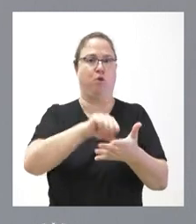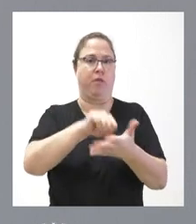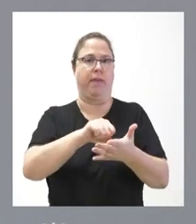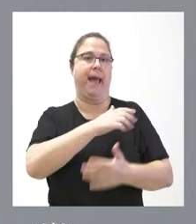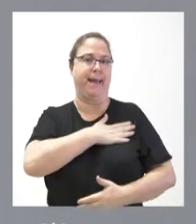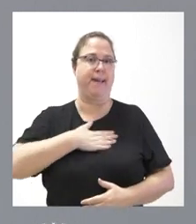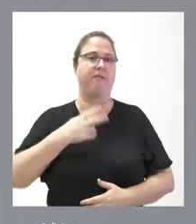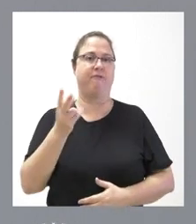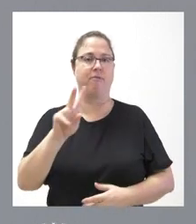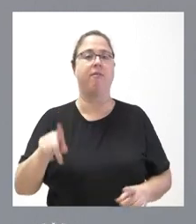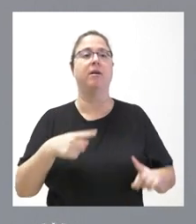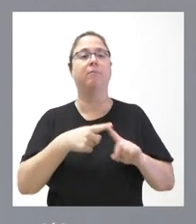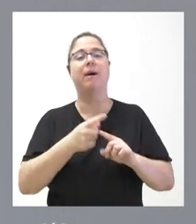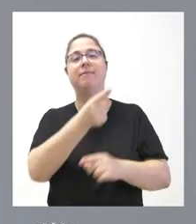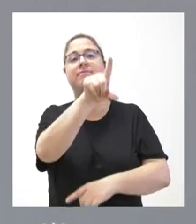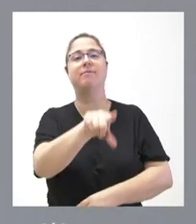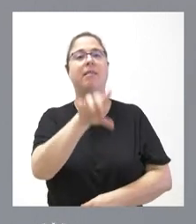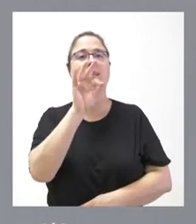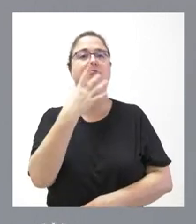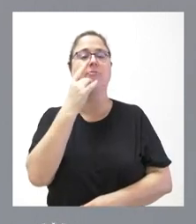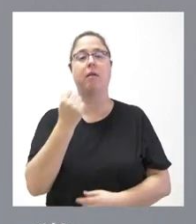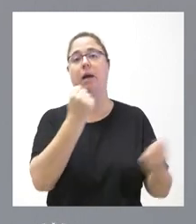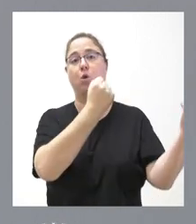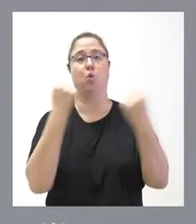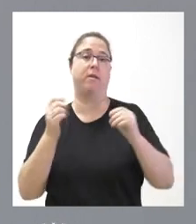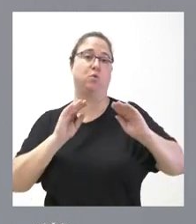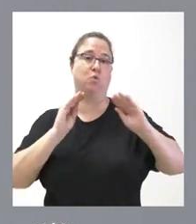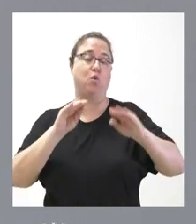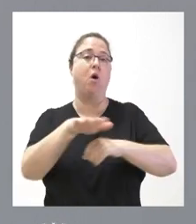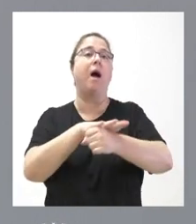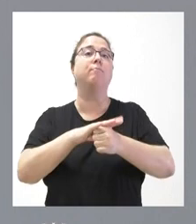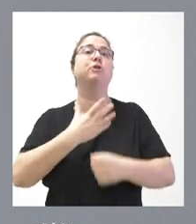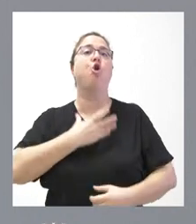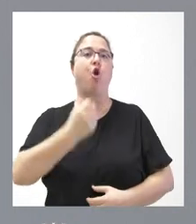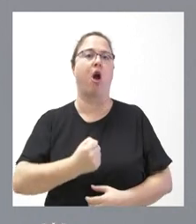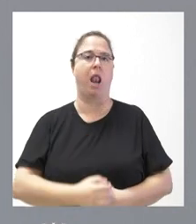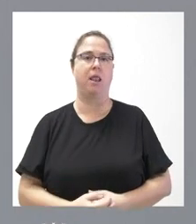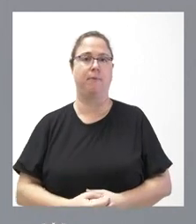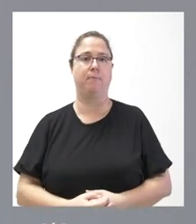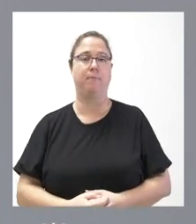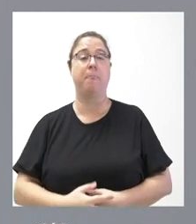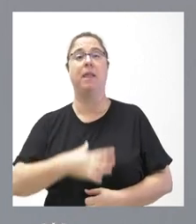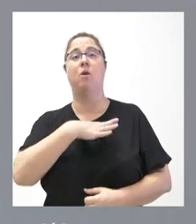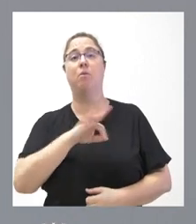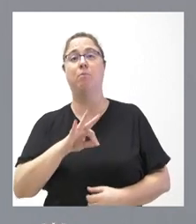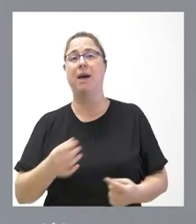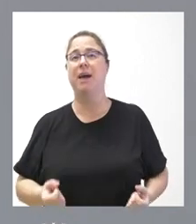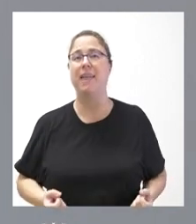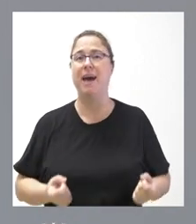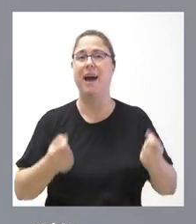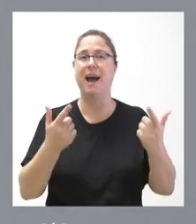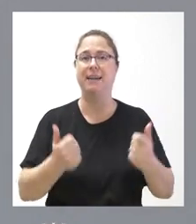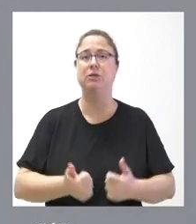Valladolid y que tiene que definir sus autoridades de ámbito local. Puede tener un mayor coste esta